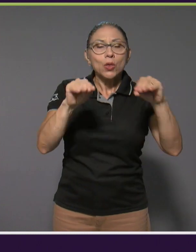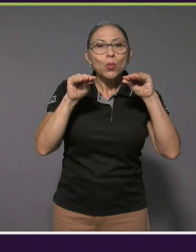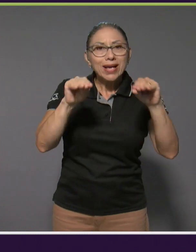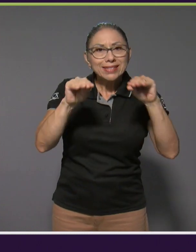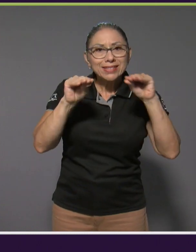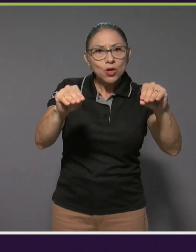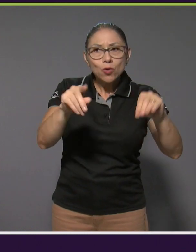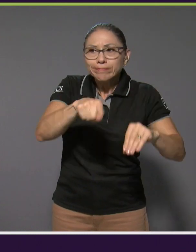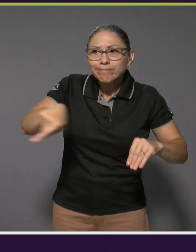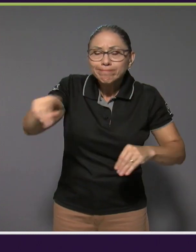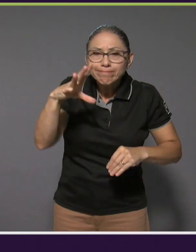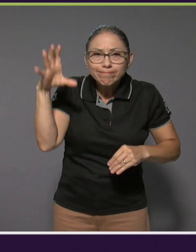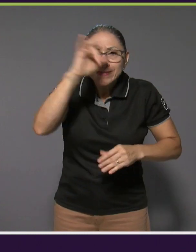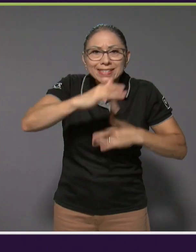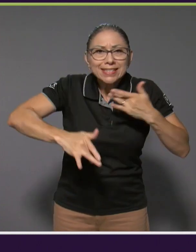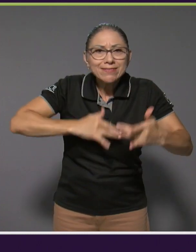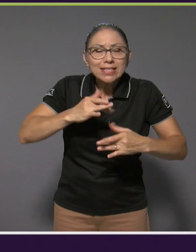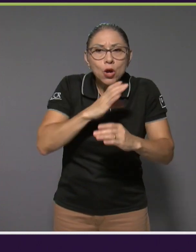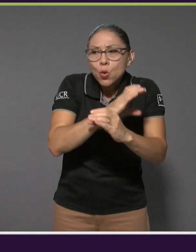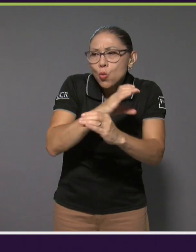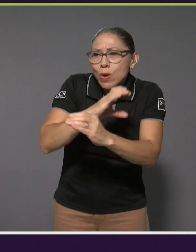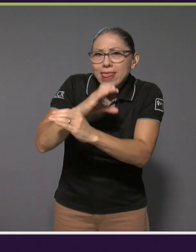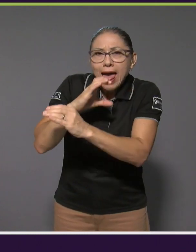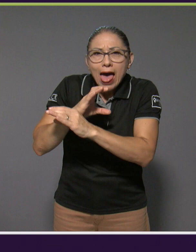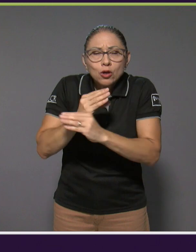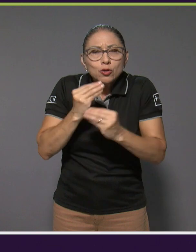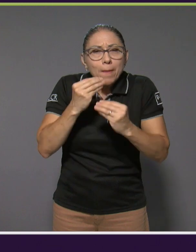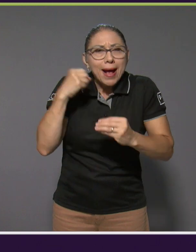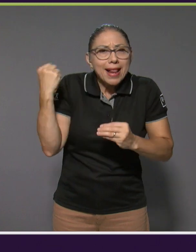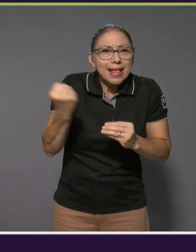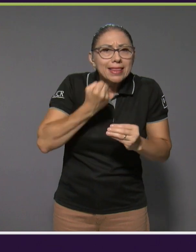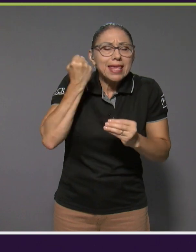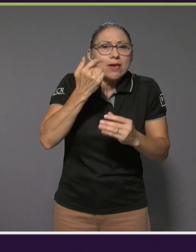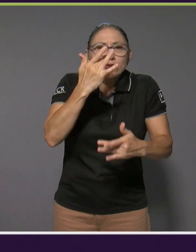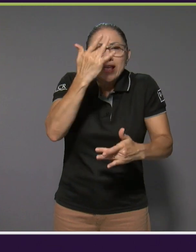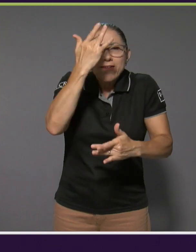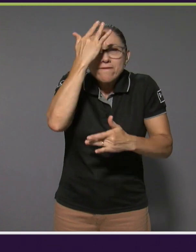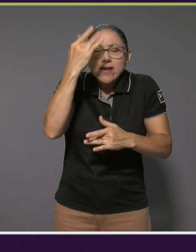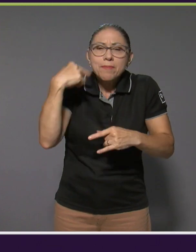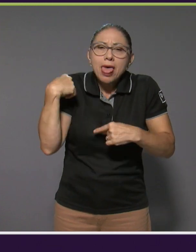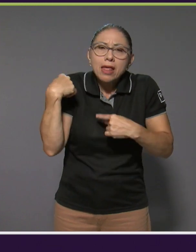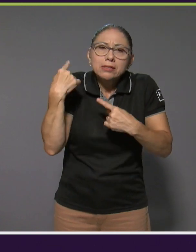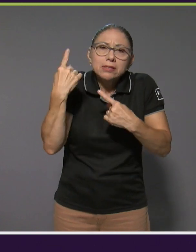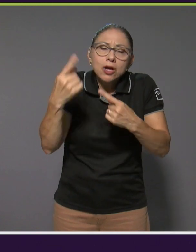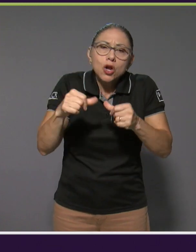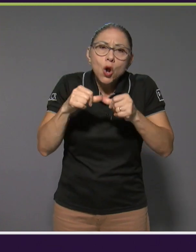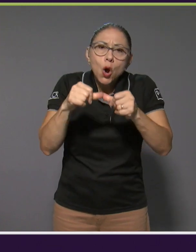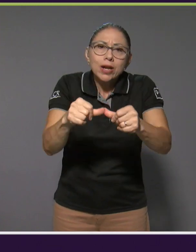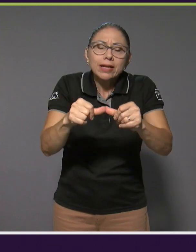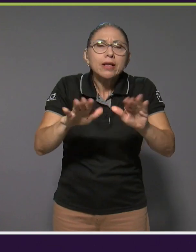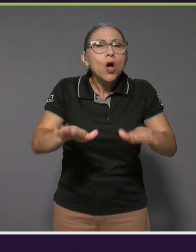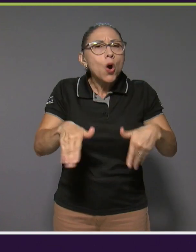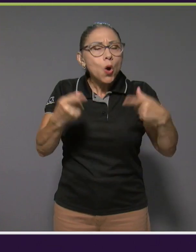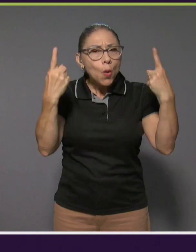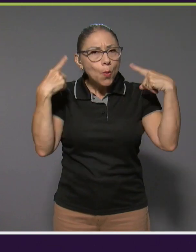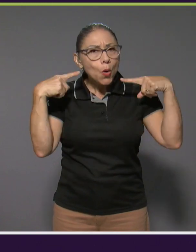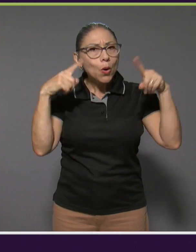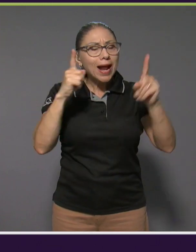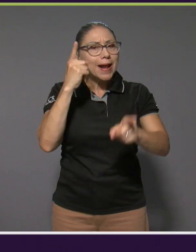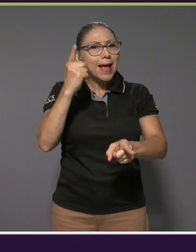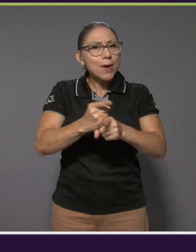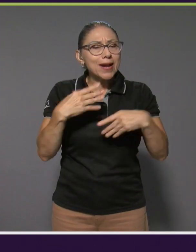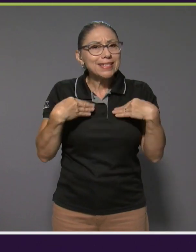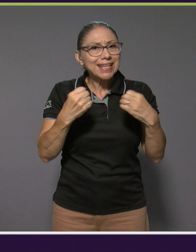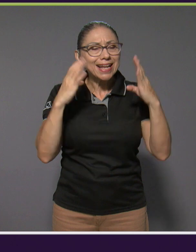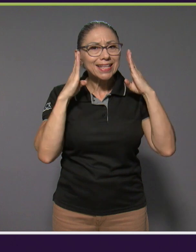de precisamente cuidados paliativos, de enfermedades crónicas y de cómo lograr una adecuada y sana atención desde